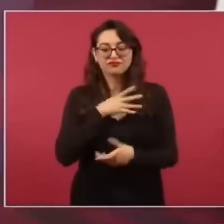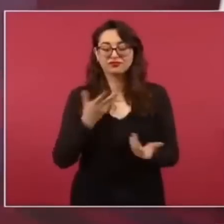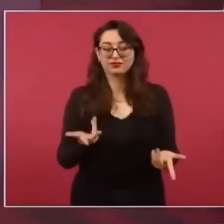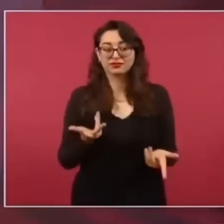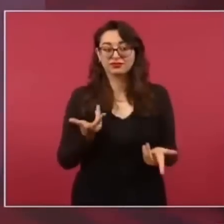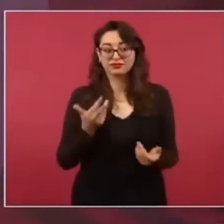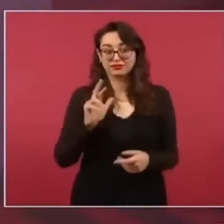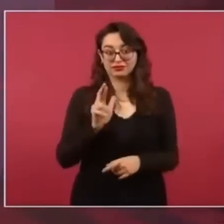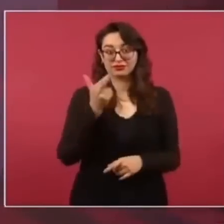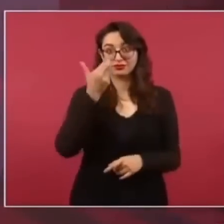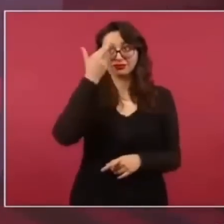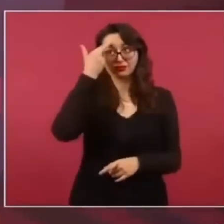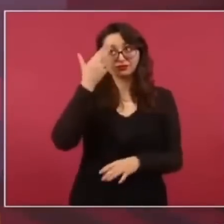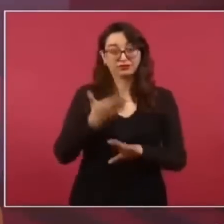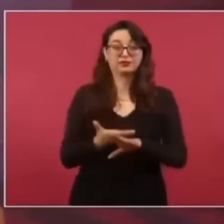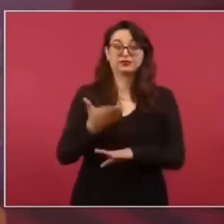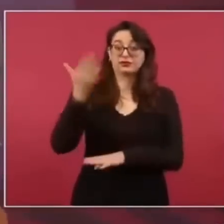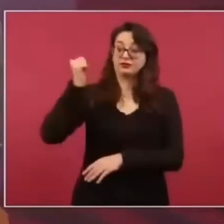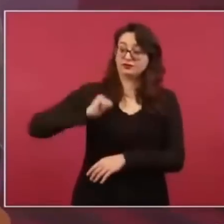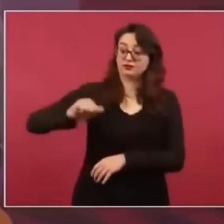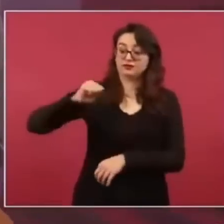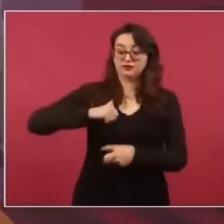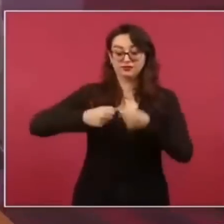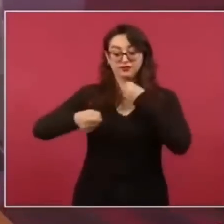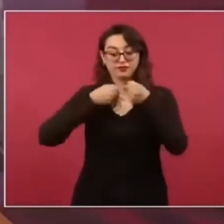Magón ni de Daniel Cabrera.